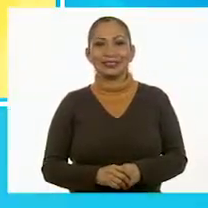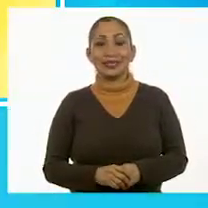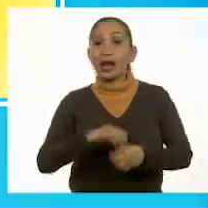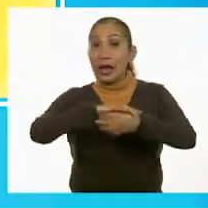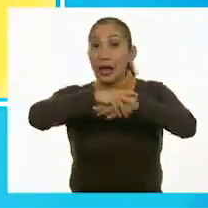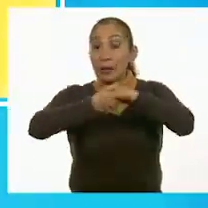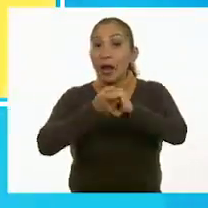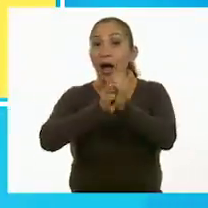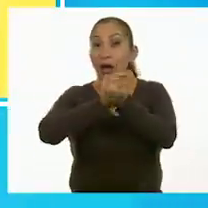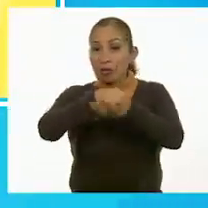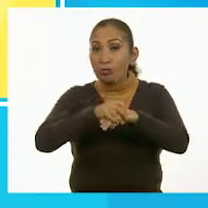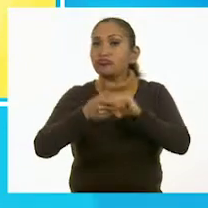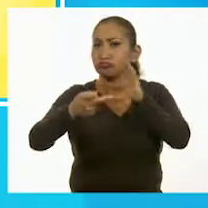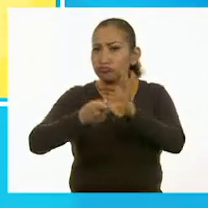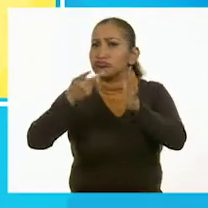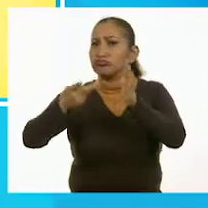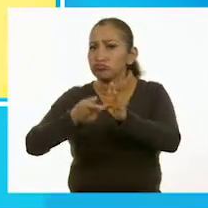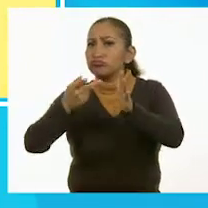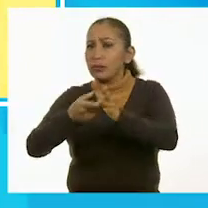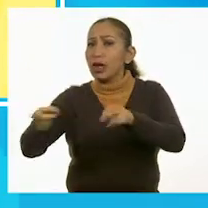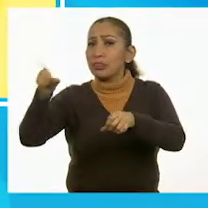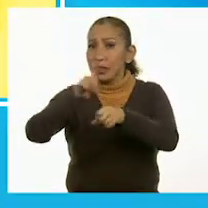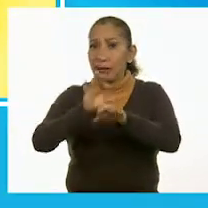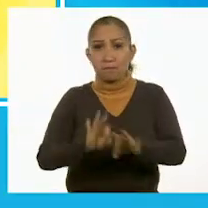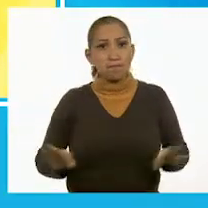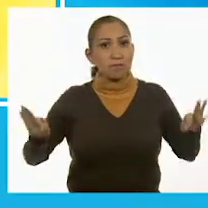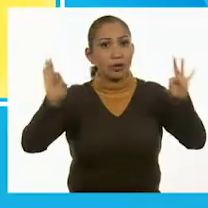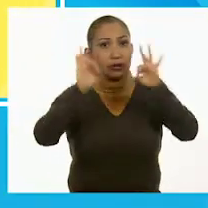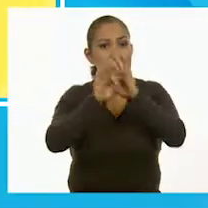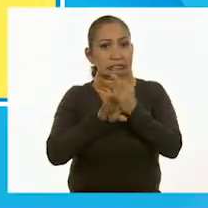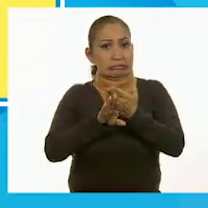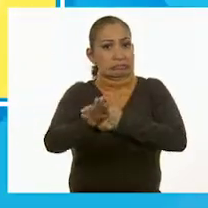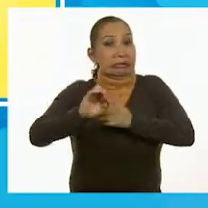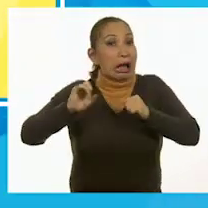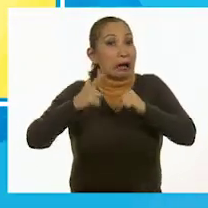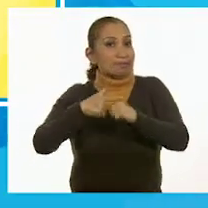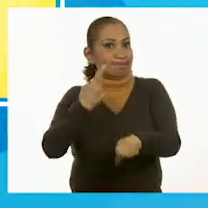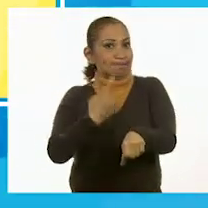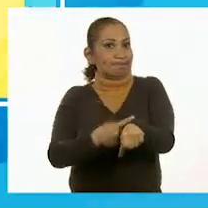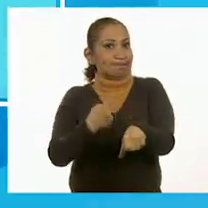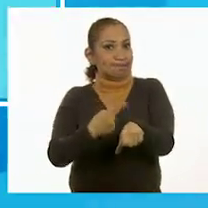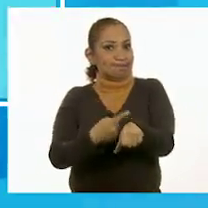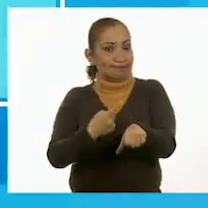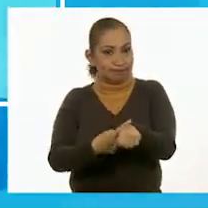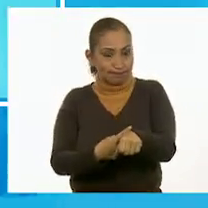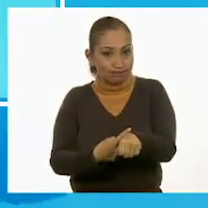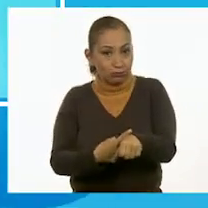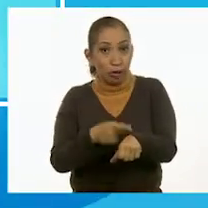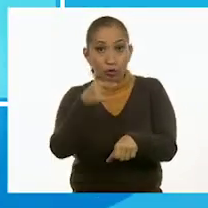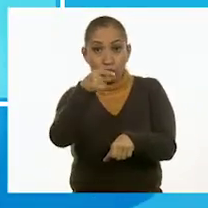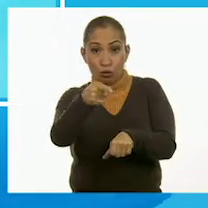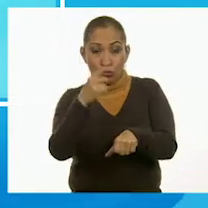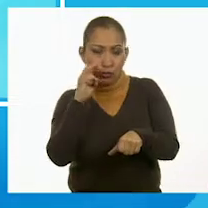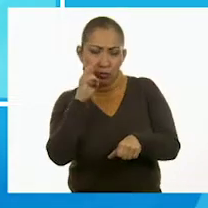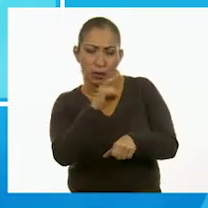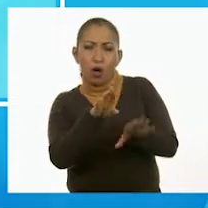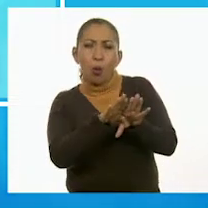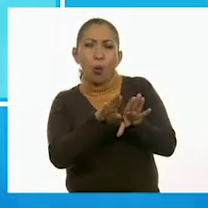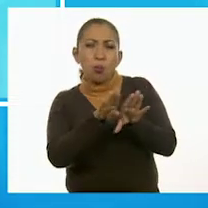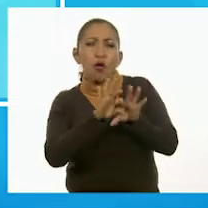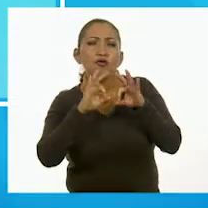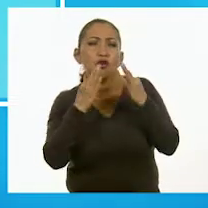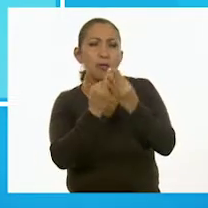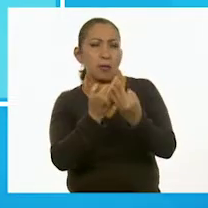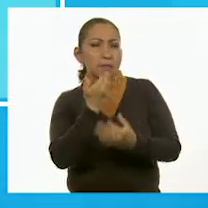Lavarnos las manos varias veces al día es importante para prevenir cualquier enfermedad. ¡Sigue estos pasos para